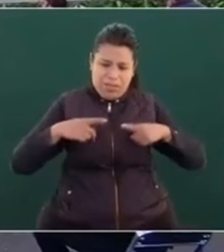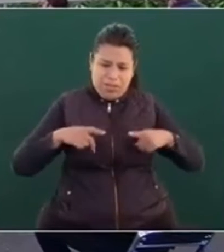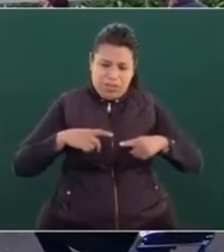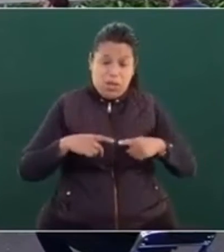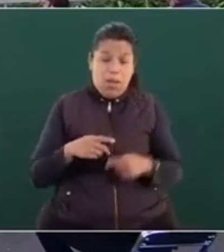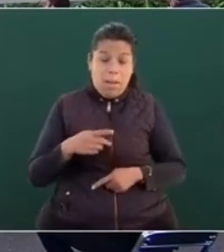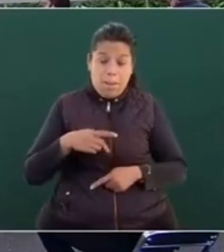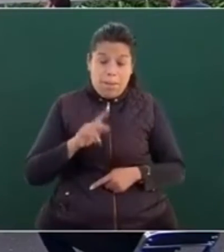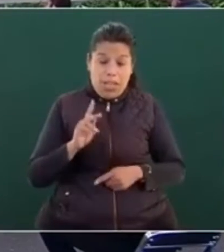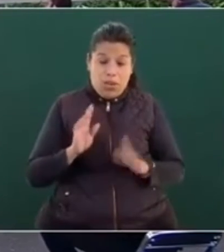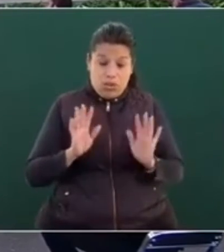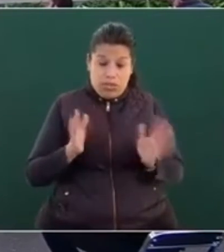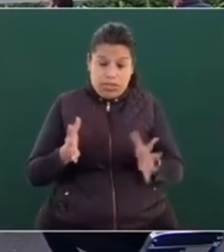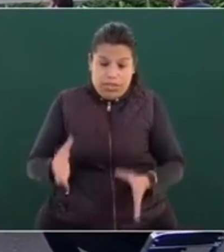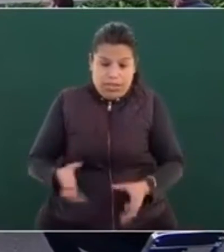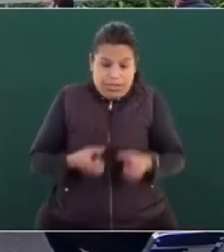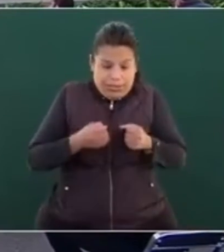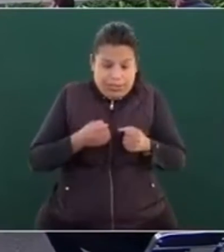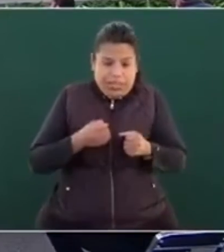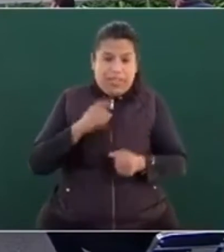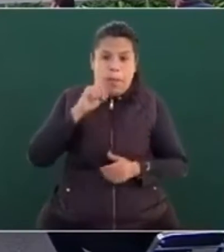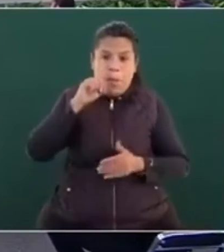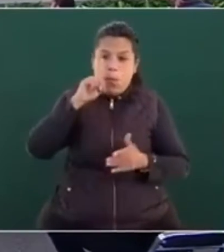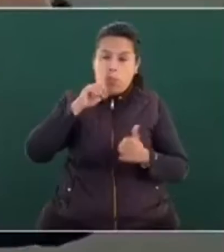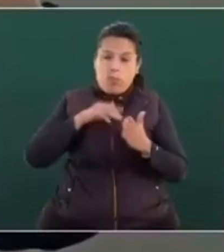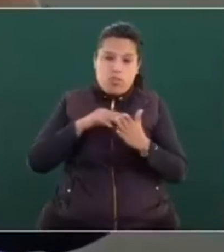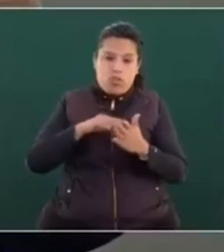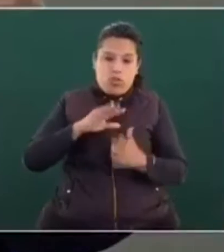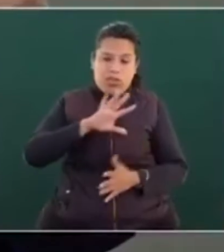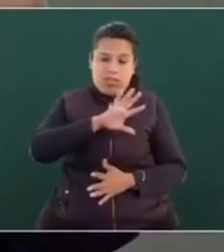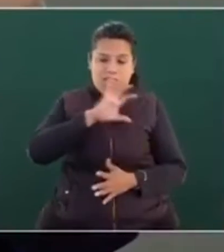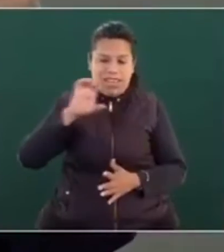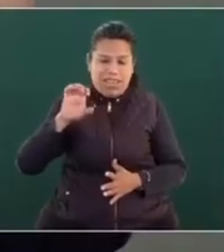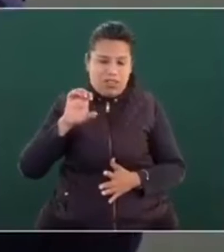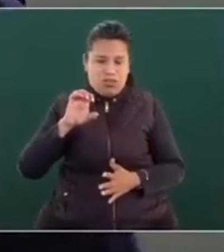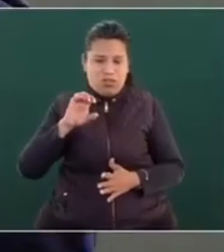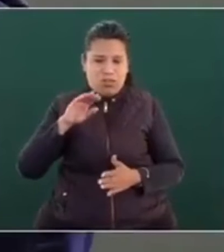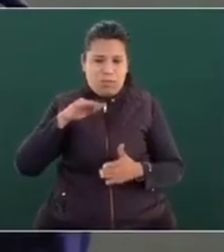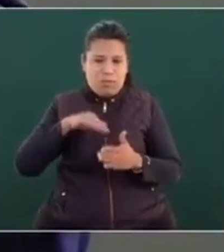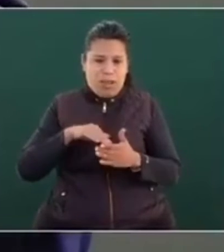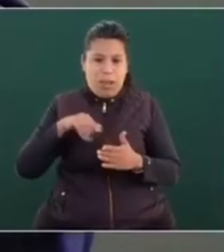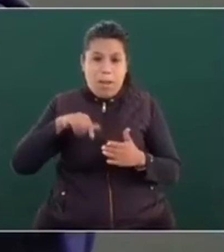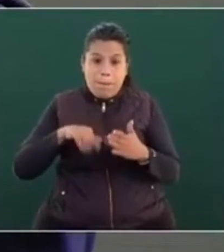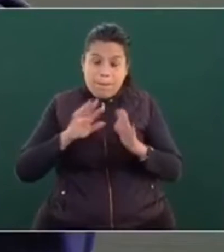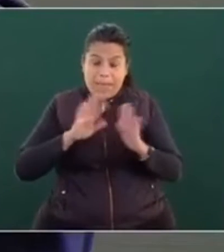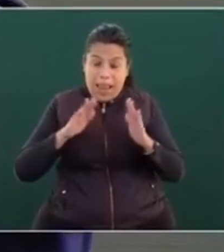Recuperamos ya el millón 500 mil empleos y estamos como 400 mil arriba.